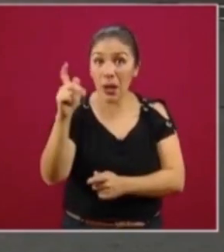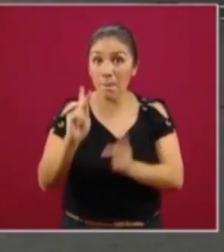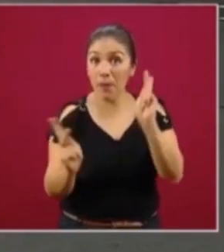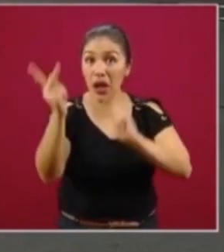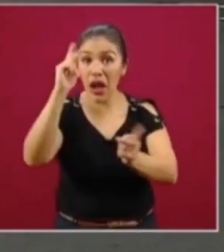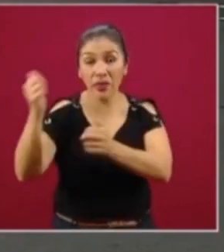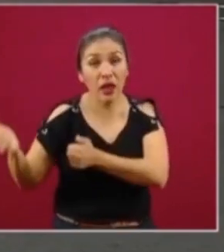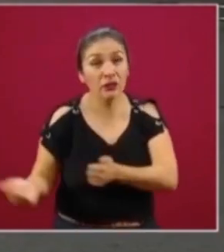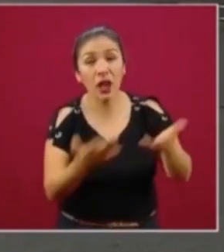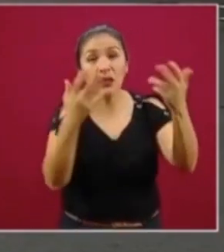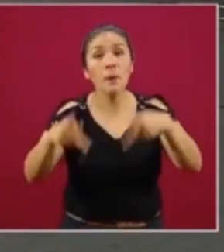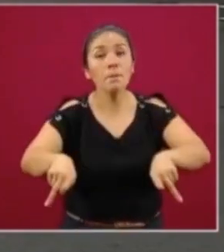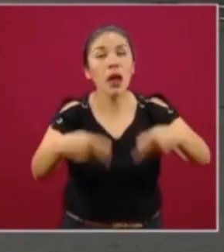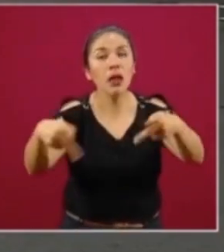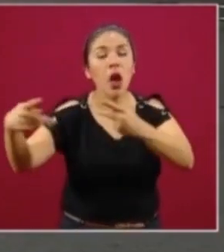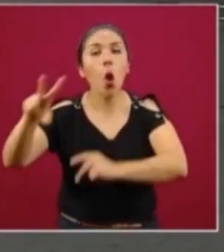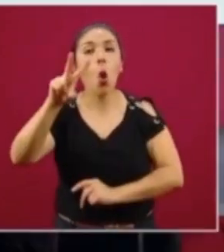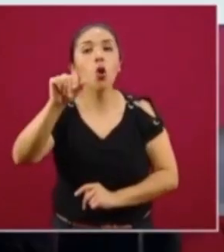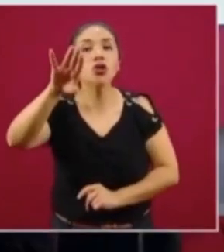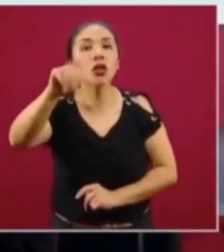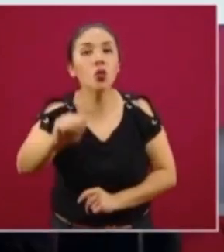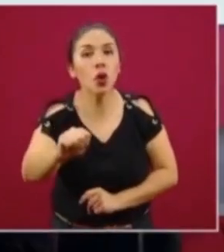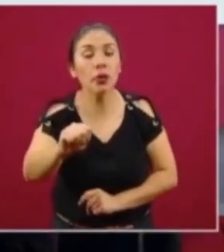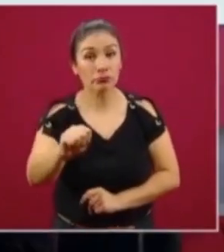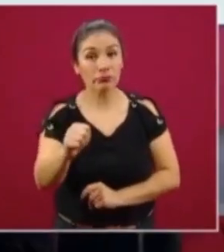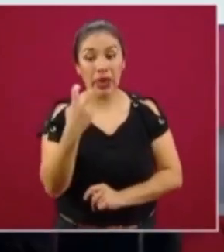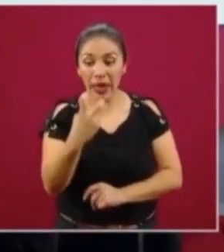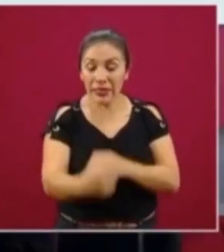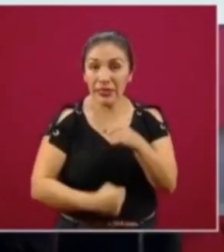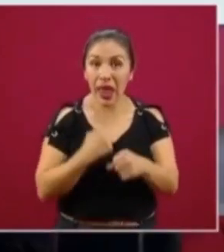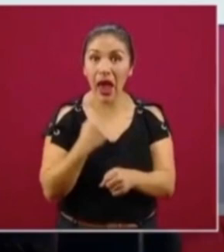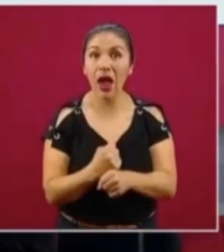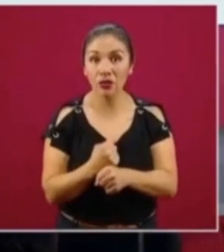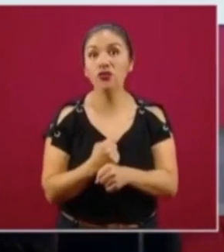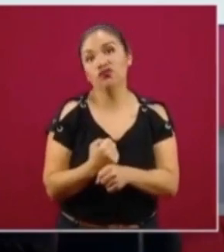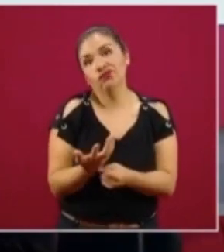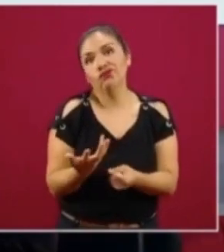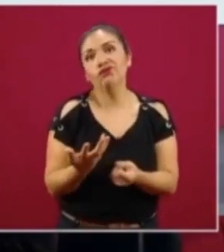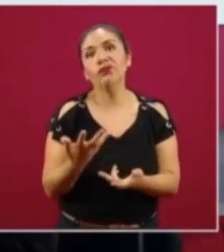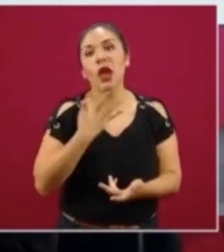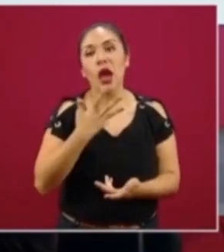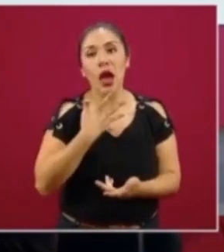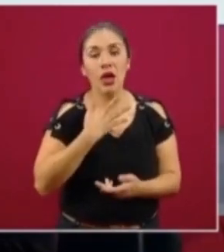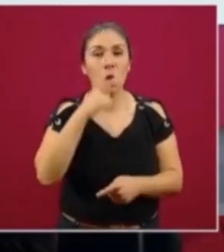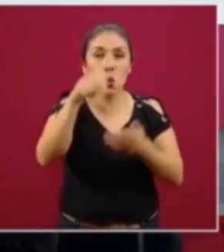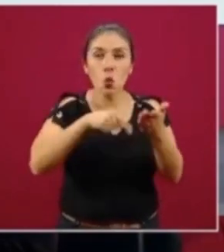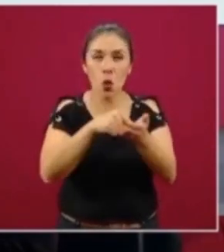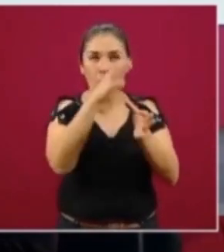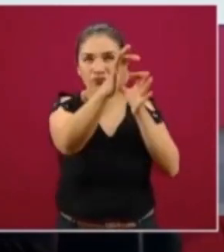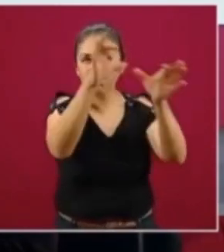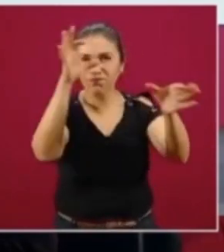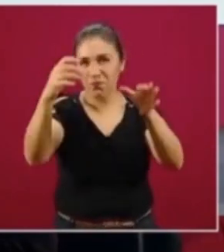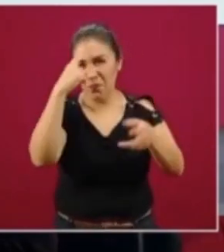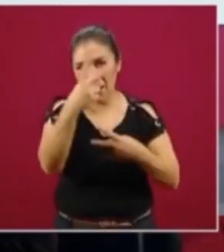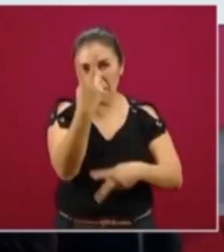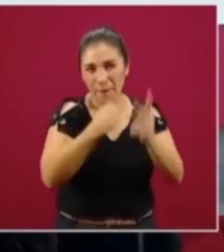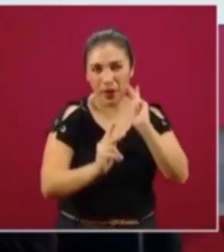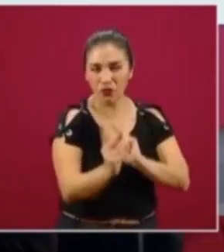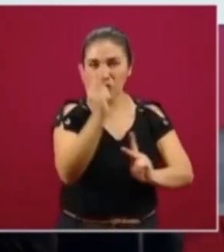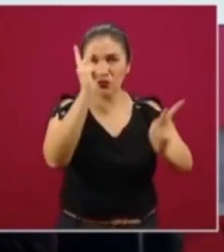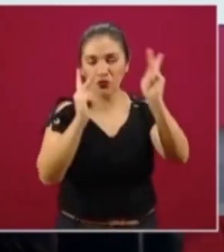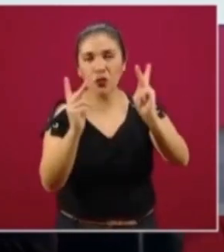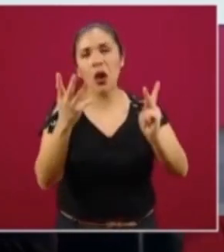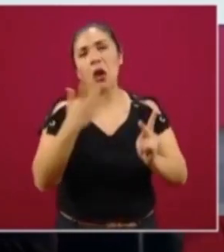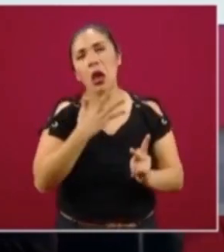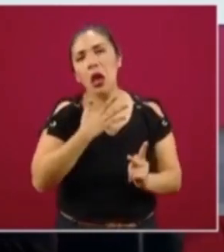prendieron 89. Y este año tenemos en estos viveros, se van a producir en